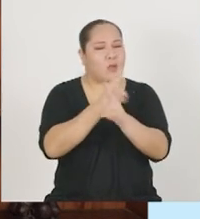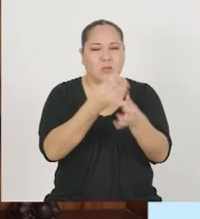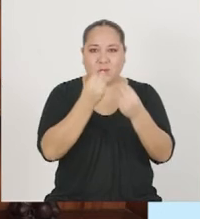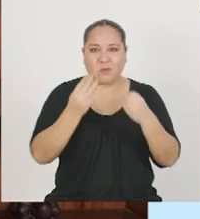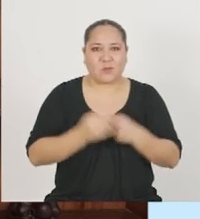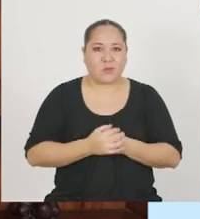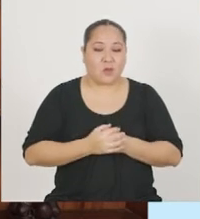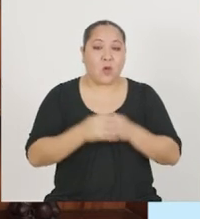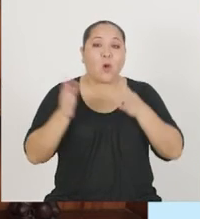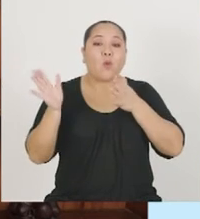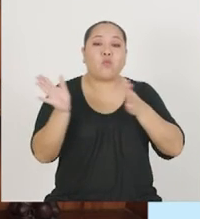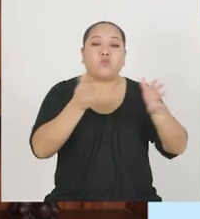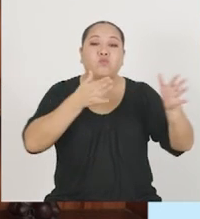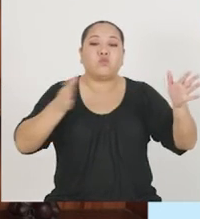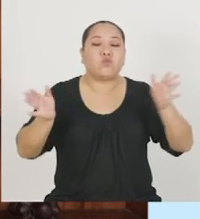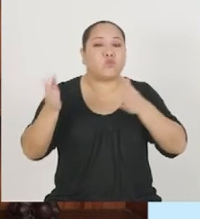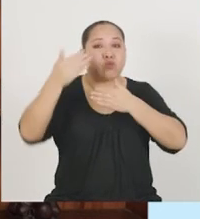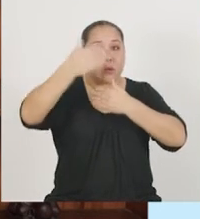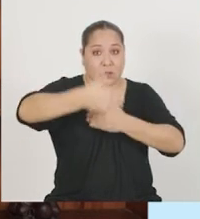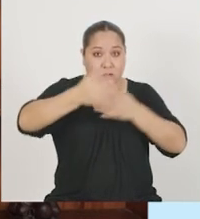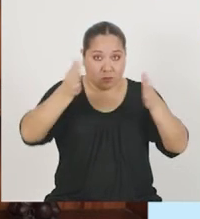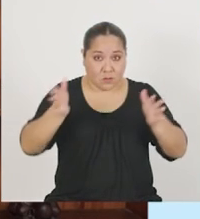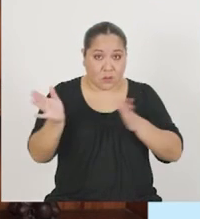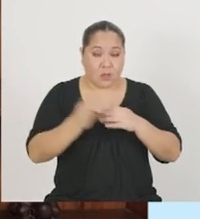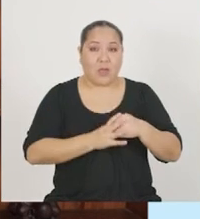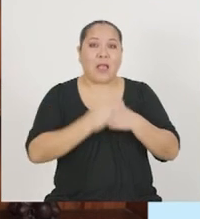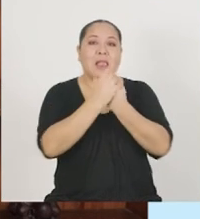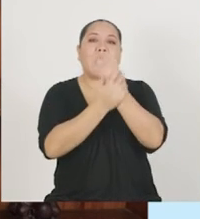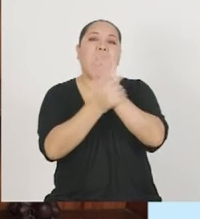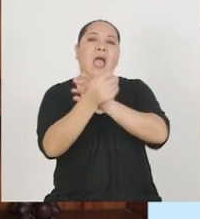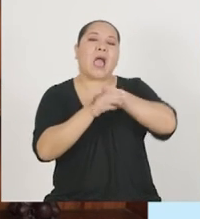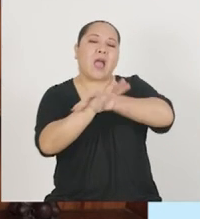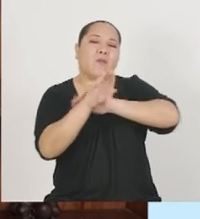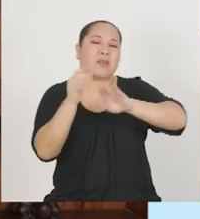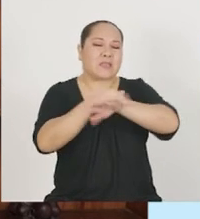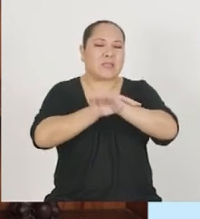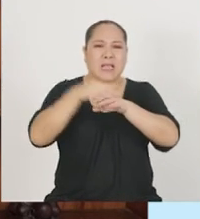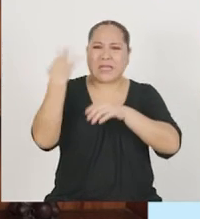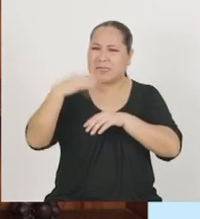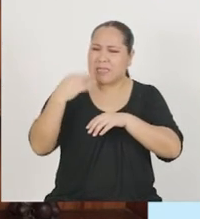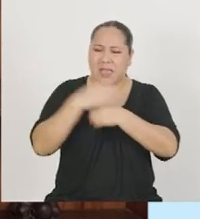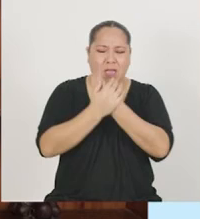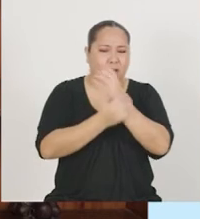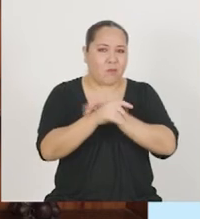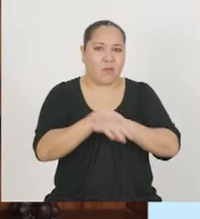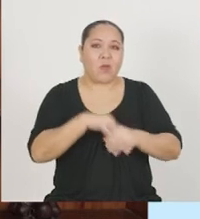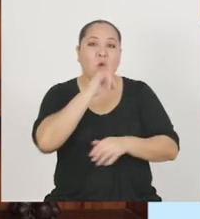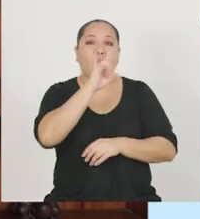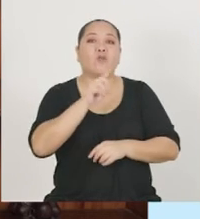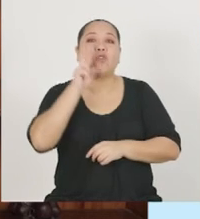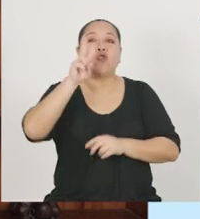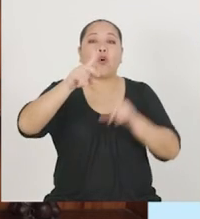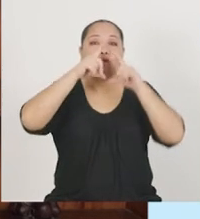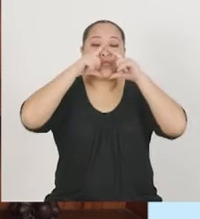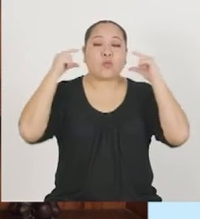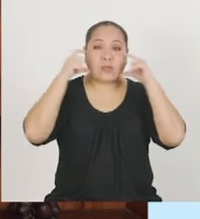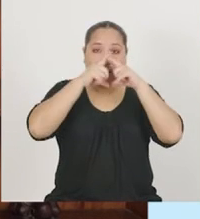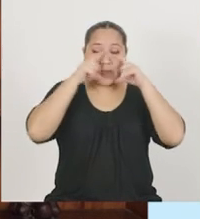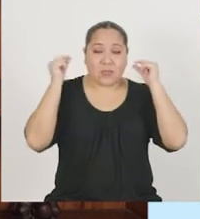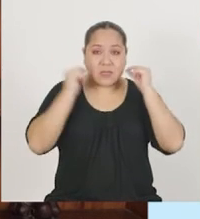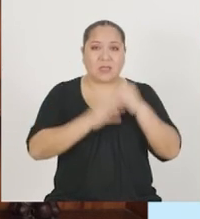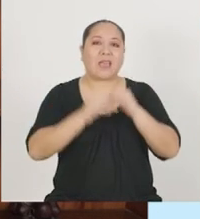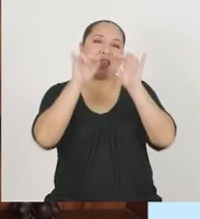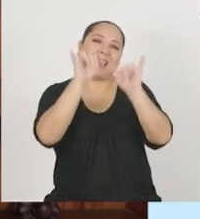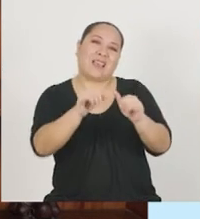cuídense mucho, ventilen muy bien los ambientes de su hogar, lávense frecuentemente las manos, usen doble